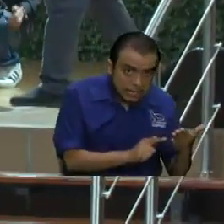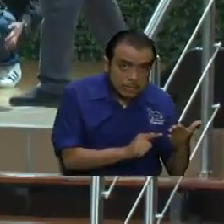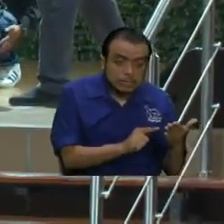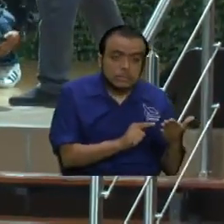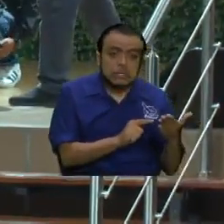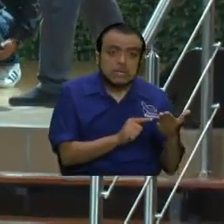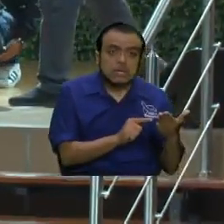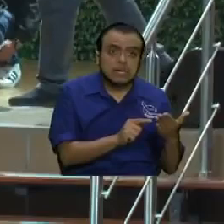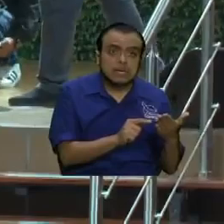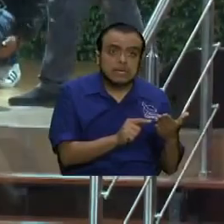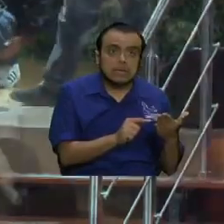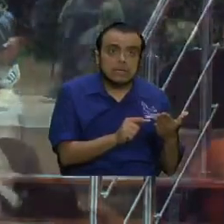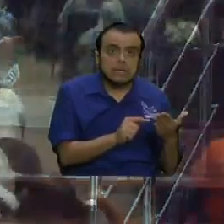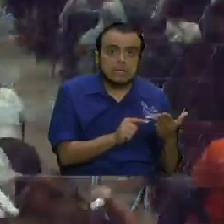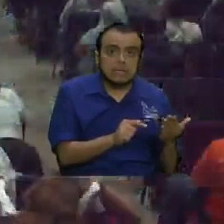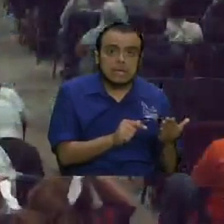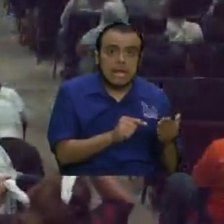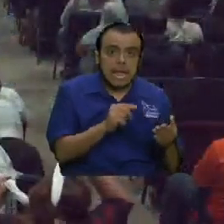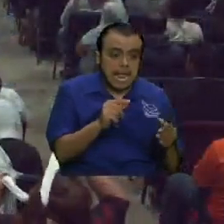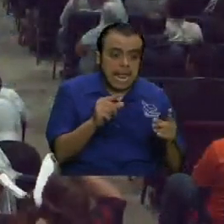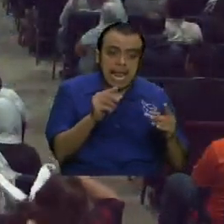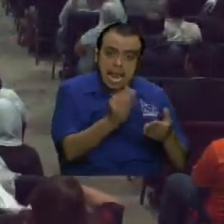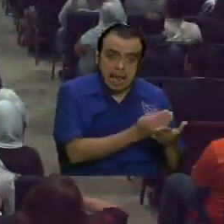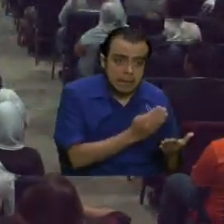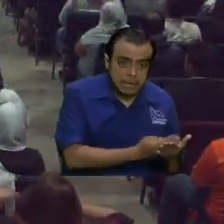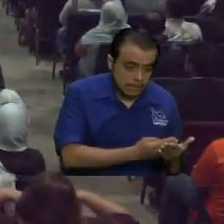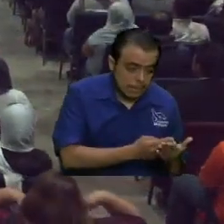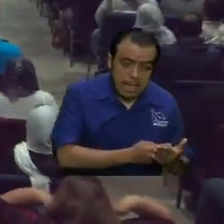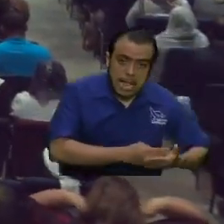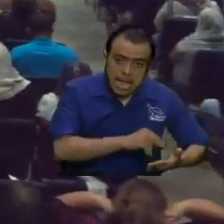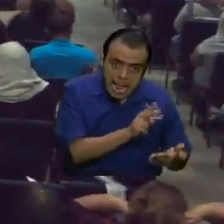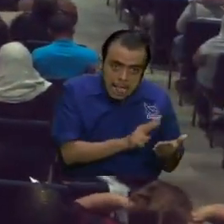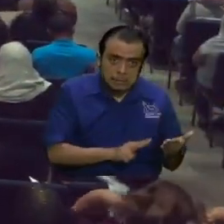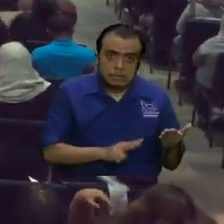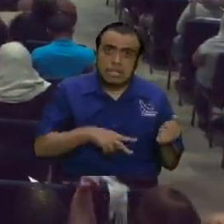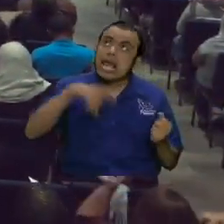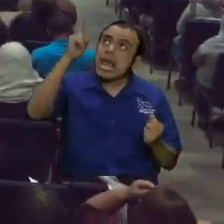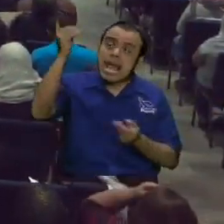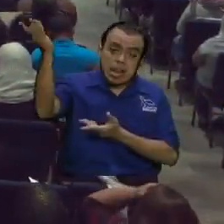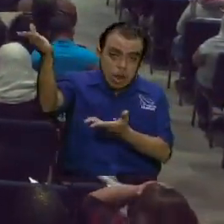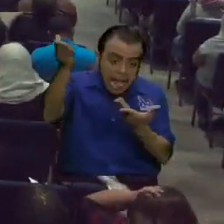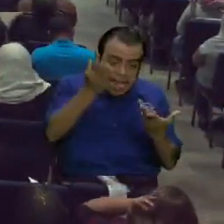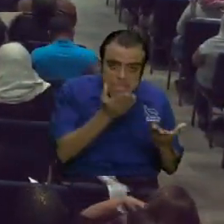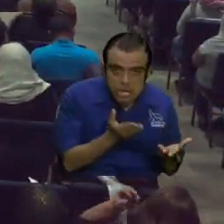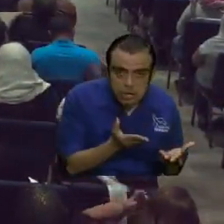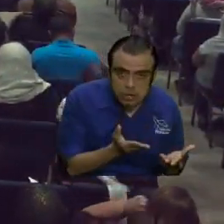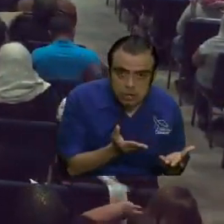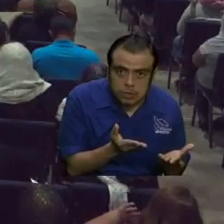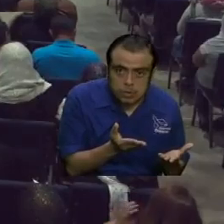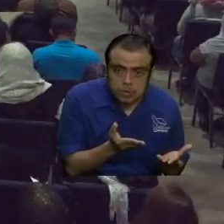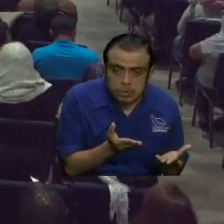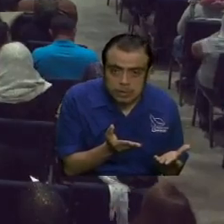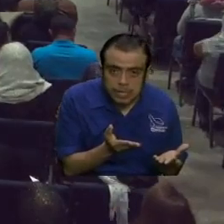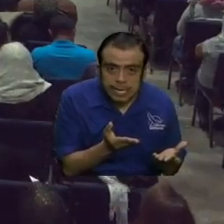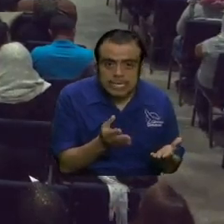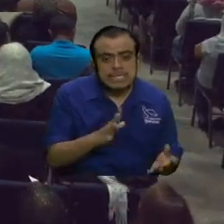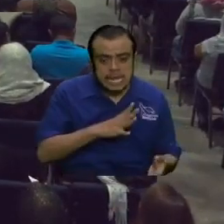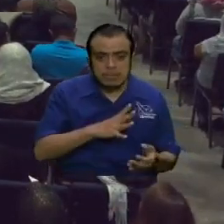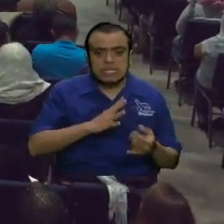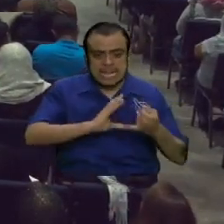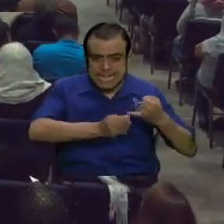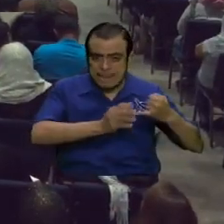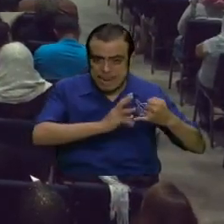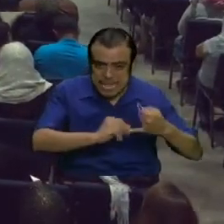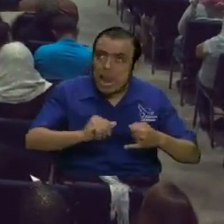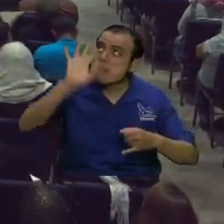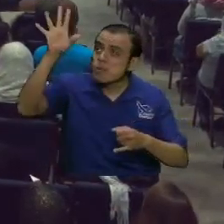del Señor, gracias, que la palabra del Señor, pues, Él la dio y no puede ser interpretada, sino es por espíritu